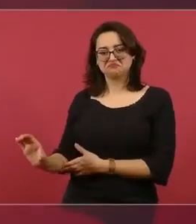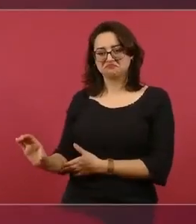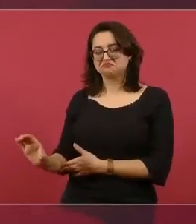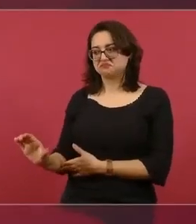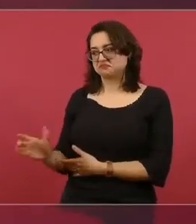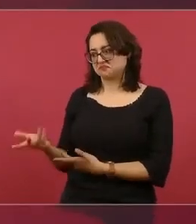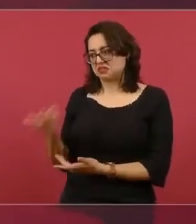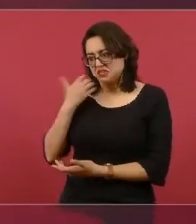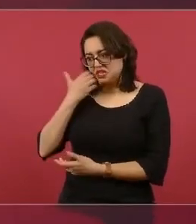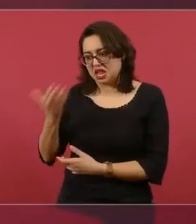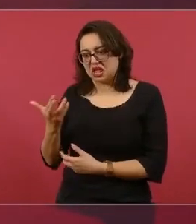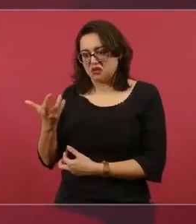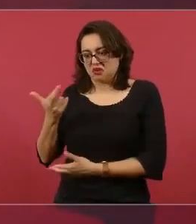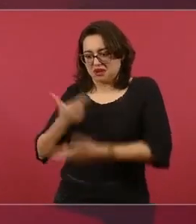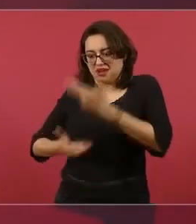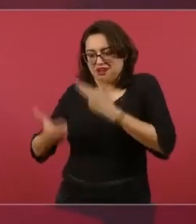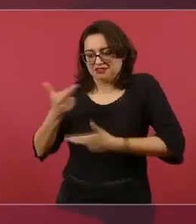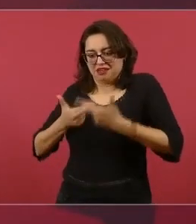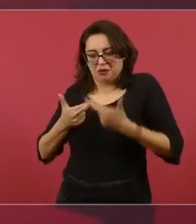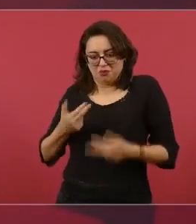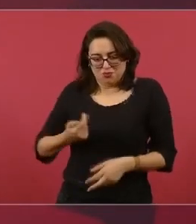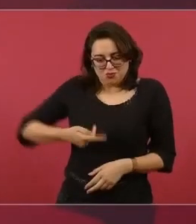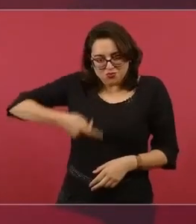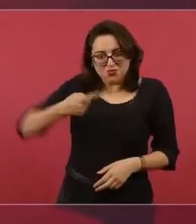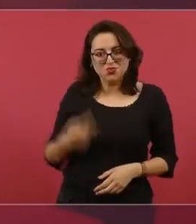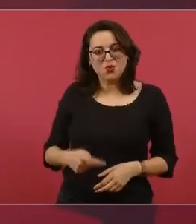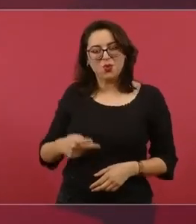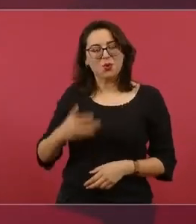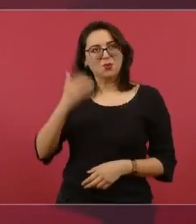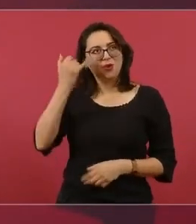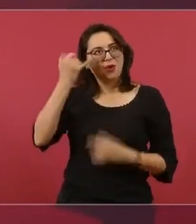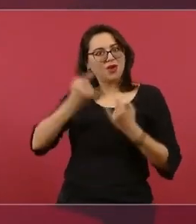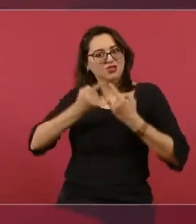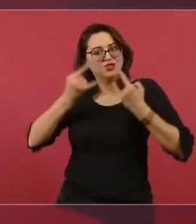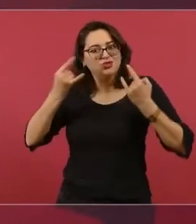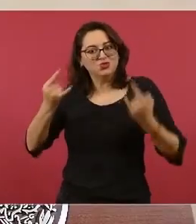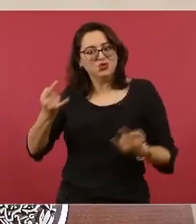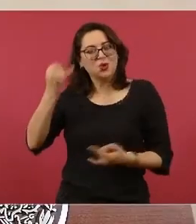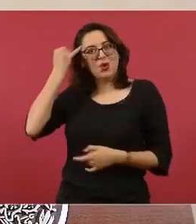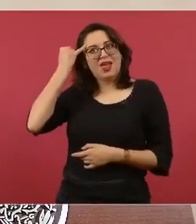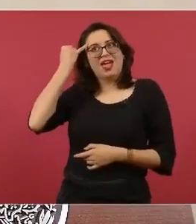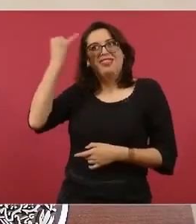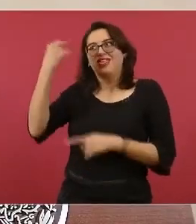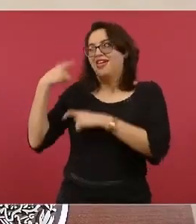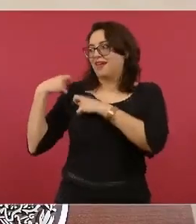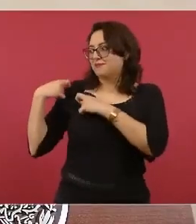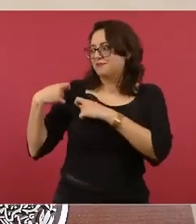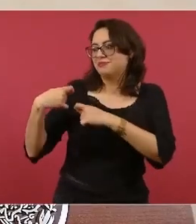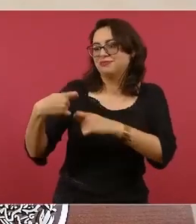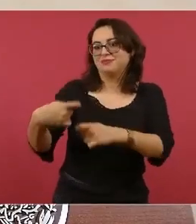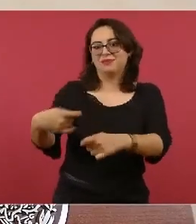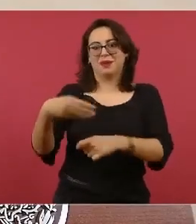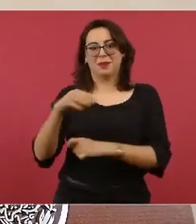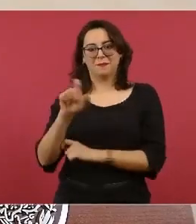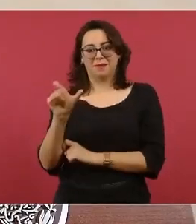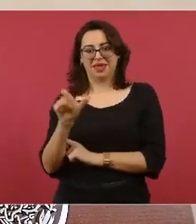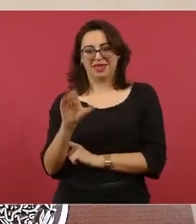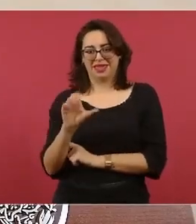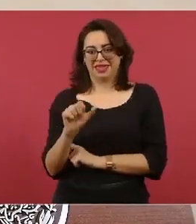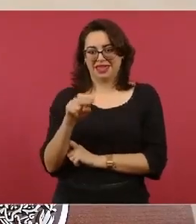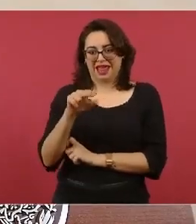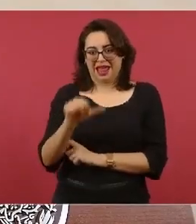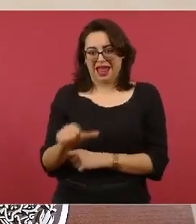la tradición, es la línea